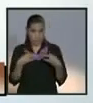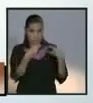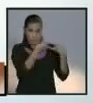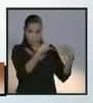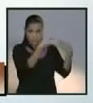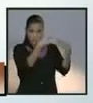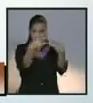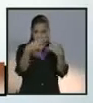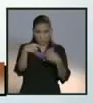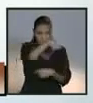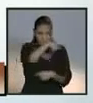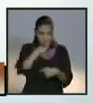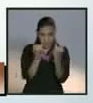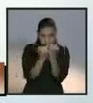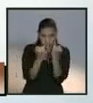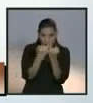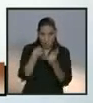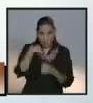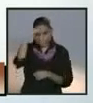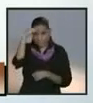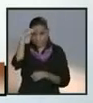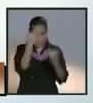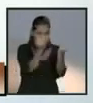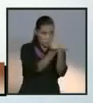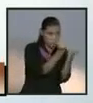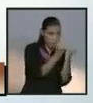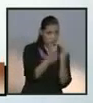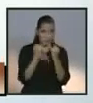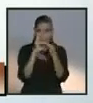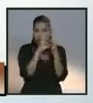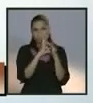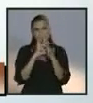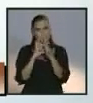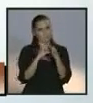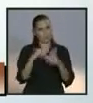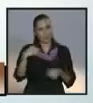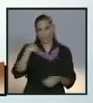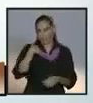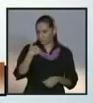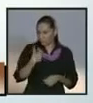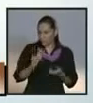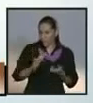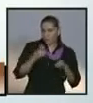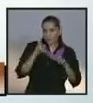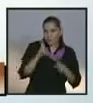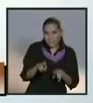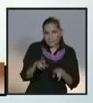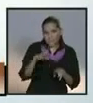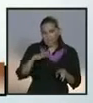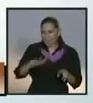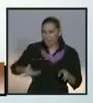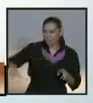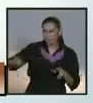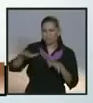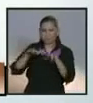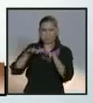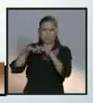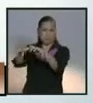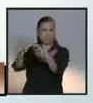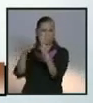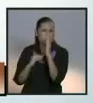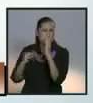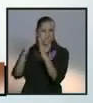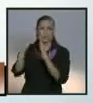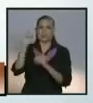pensamos igual. Yo te represento a ti. A las millones de mujeres, a los jóvenes, a los